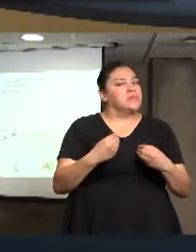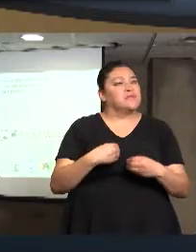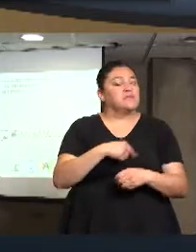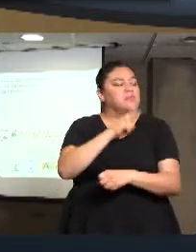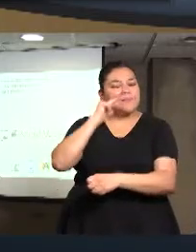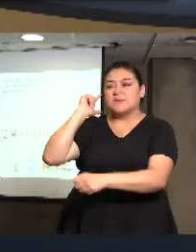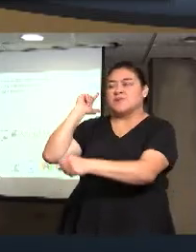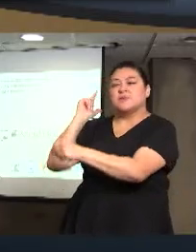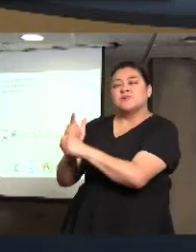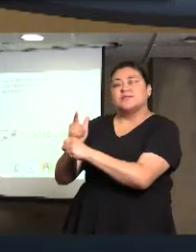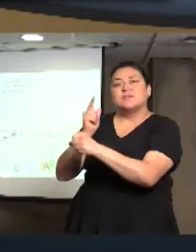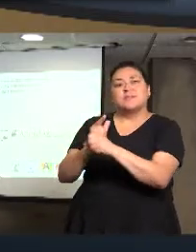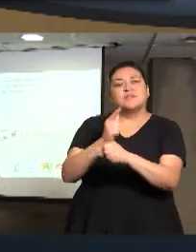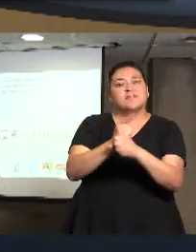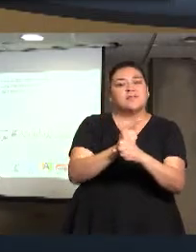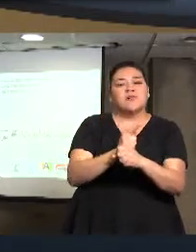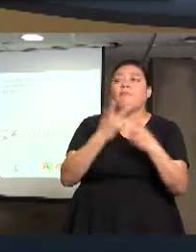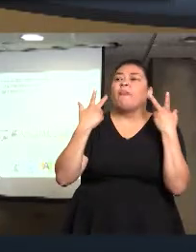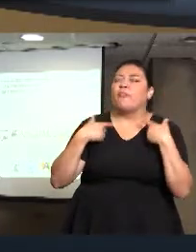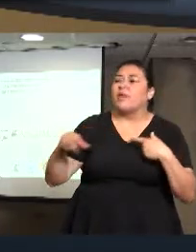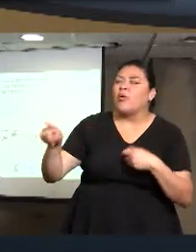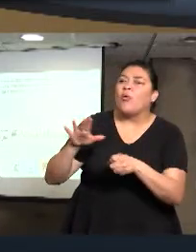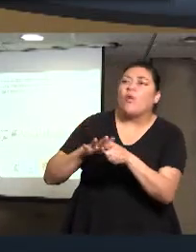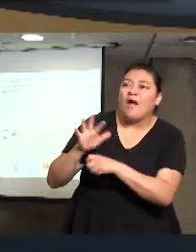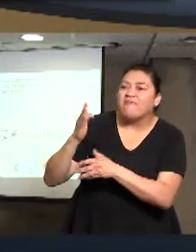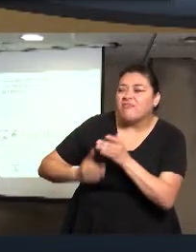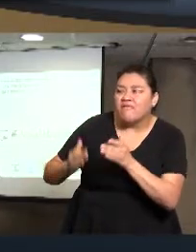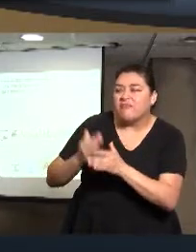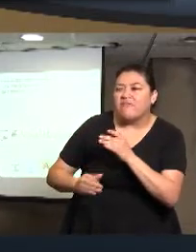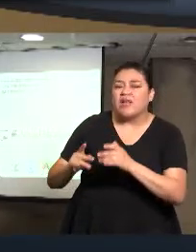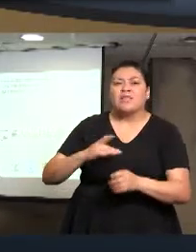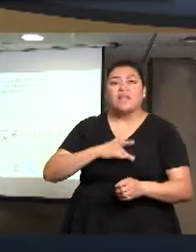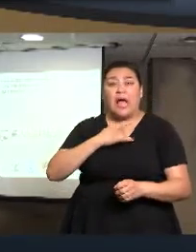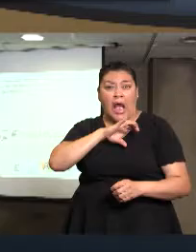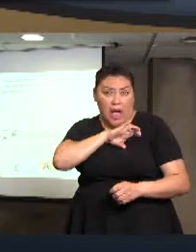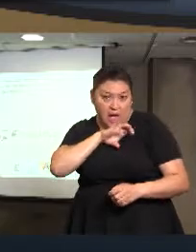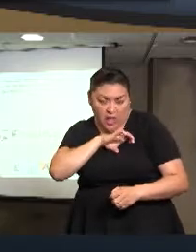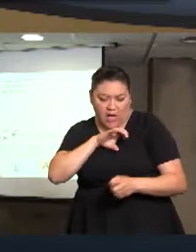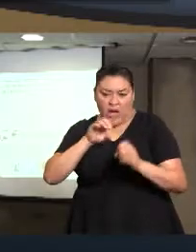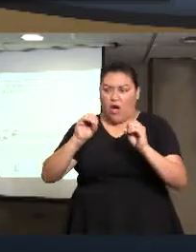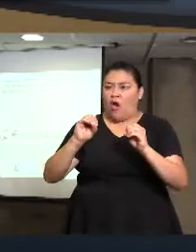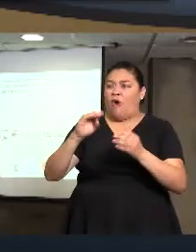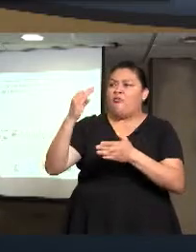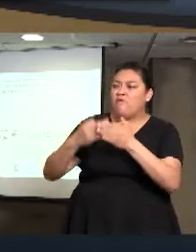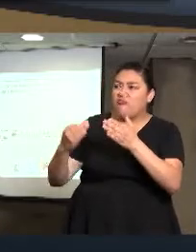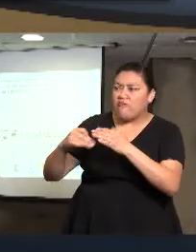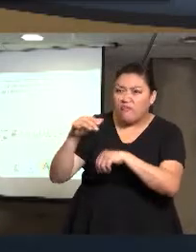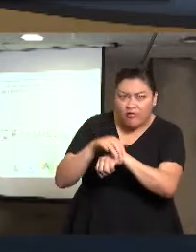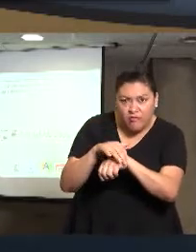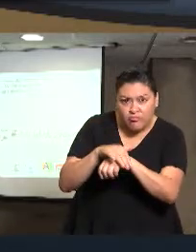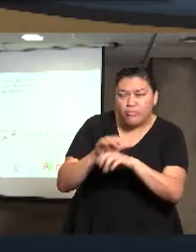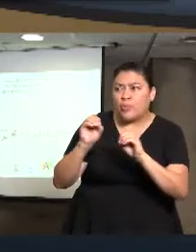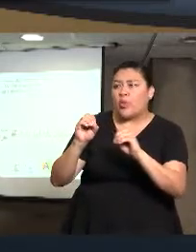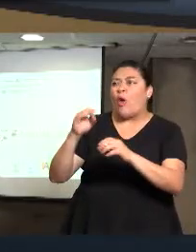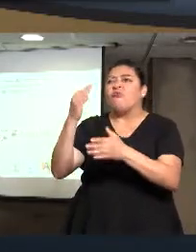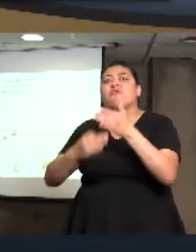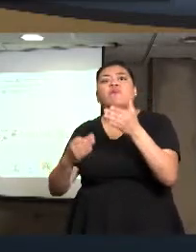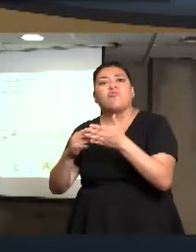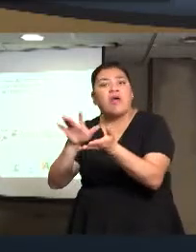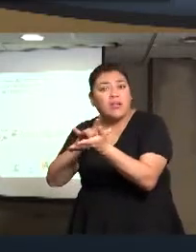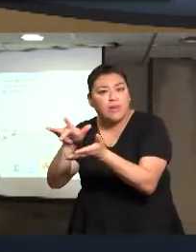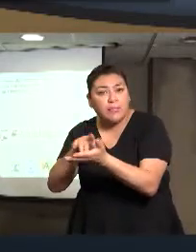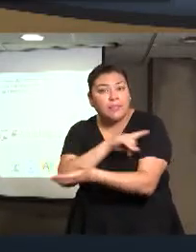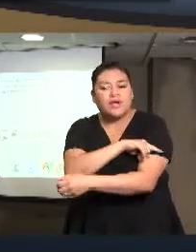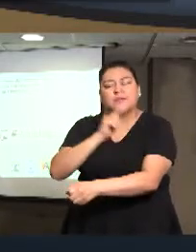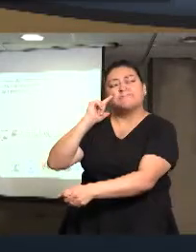cuáles son las necesidades de las víctimas, si es afecto, si es amistad, si es apoyo, y